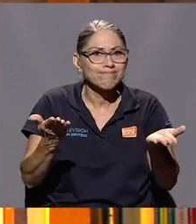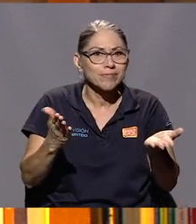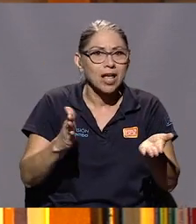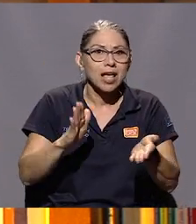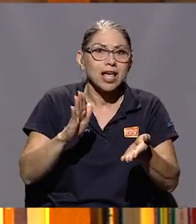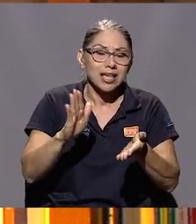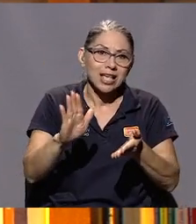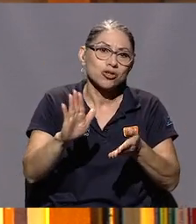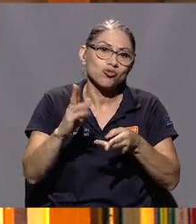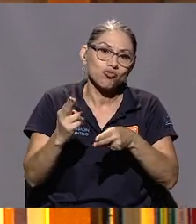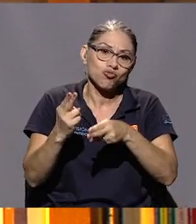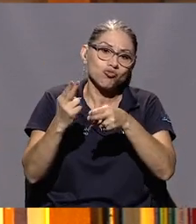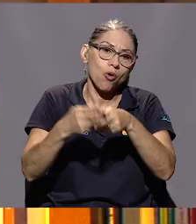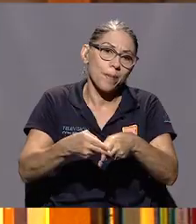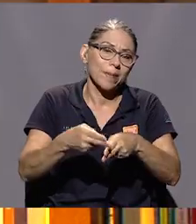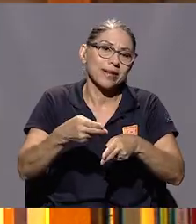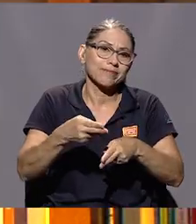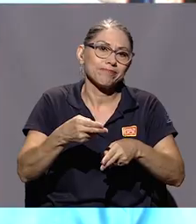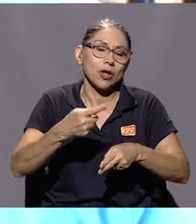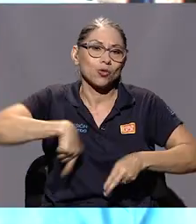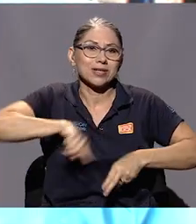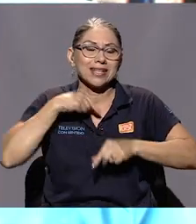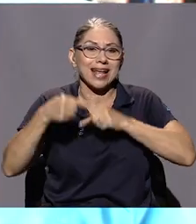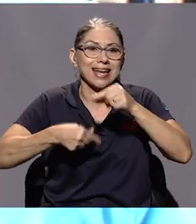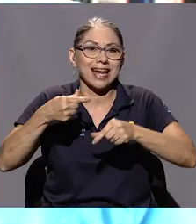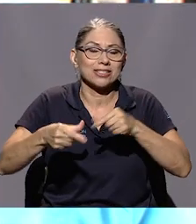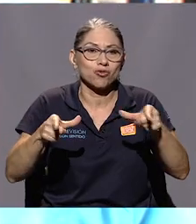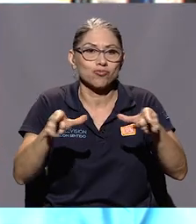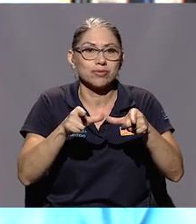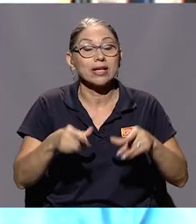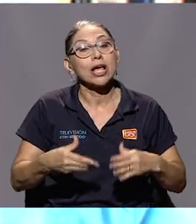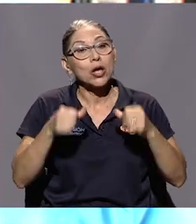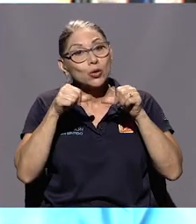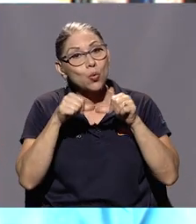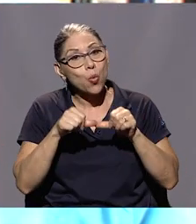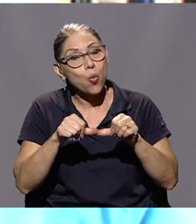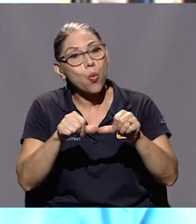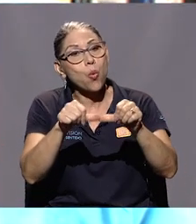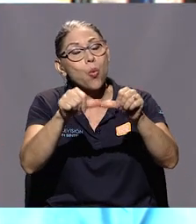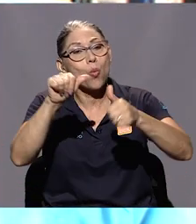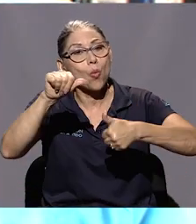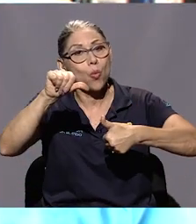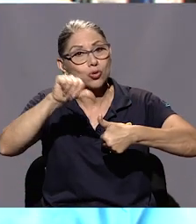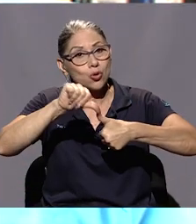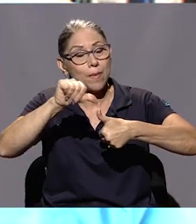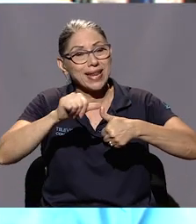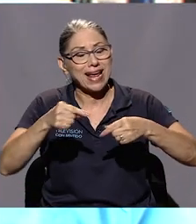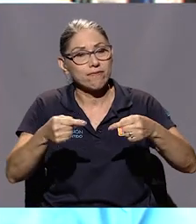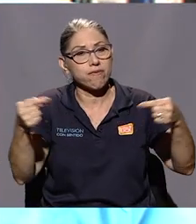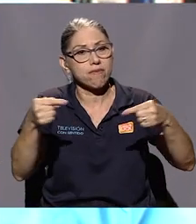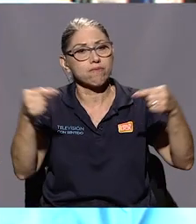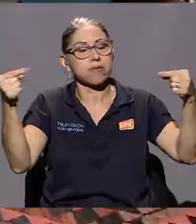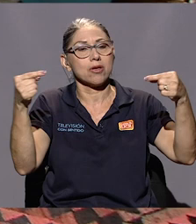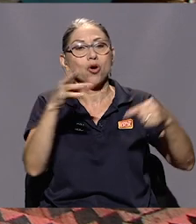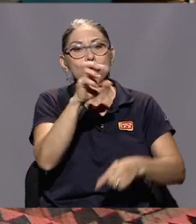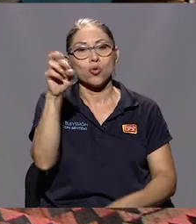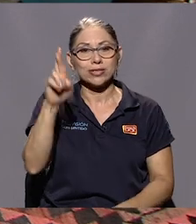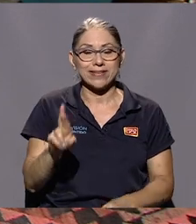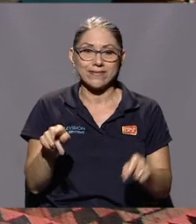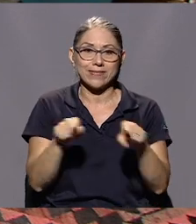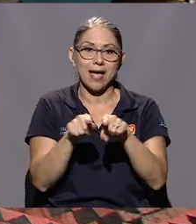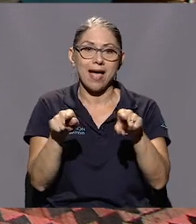cuyo nombre llevó a nuestra generación. Sigue siendo tremendamente violenta Centroamérica y Costa Rica no se queda atrás.